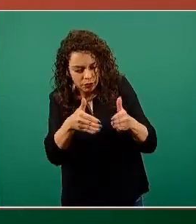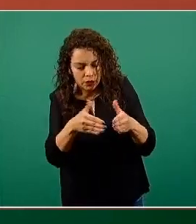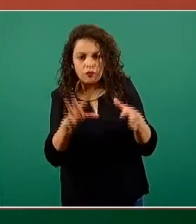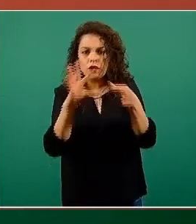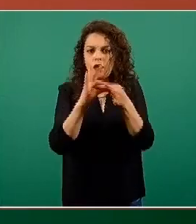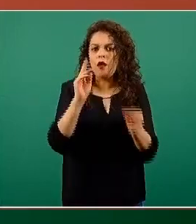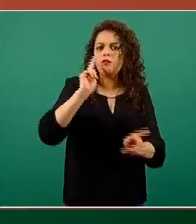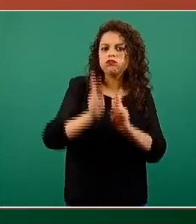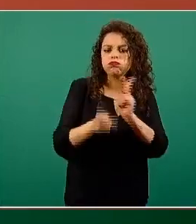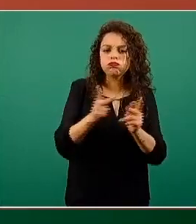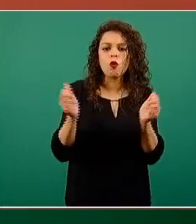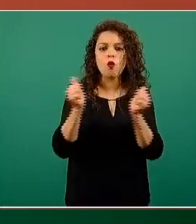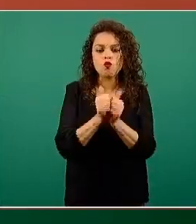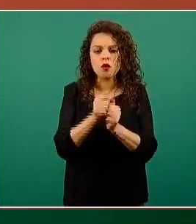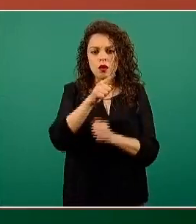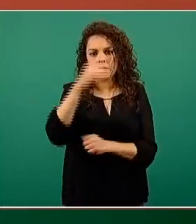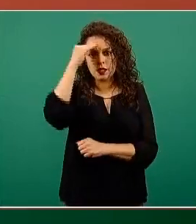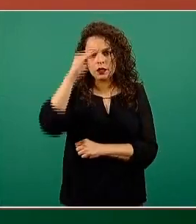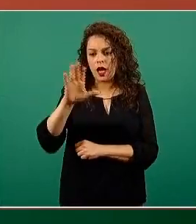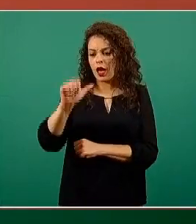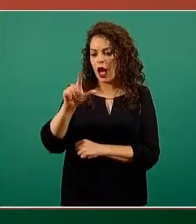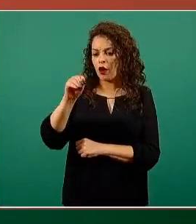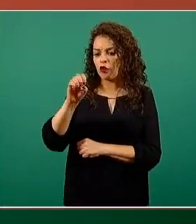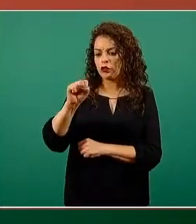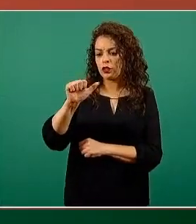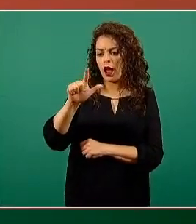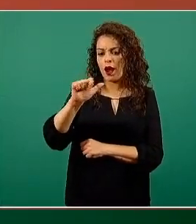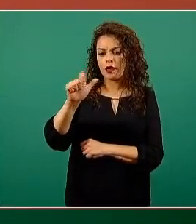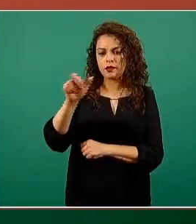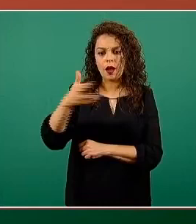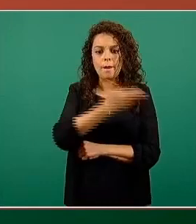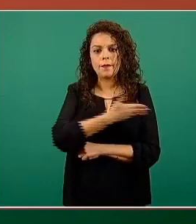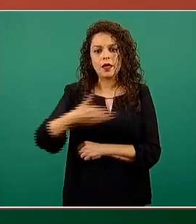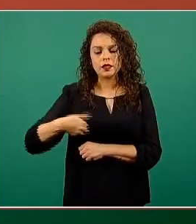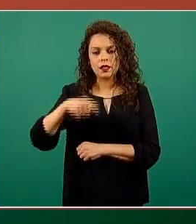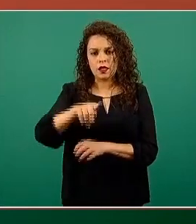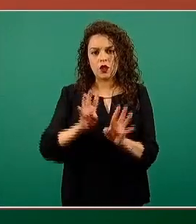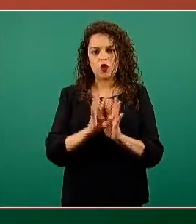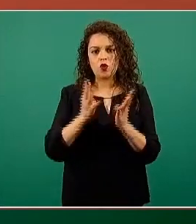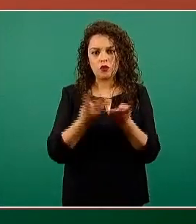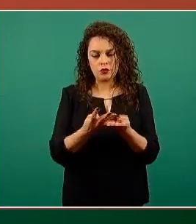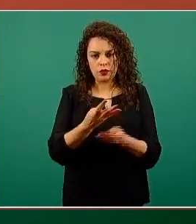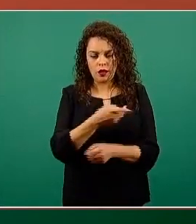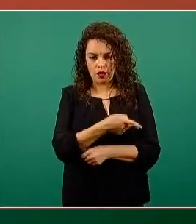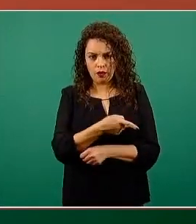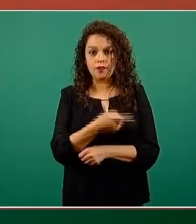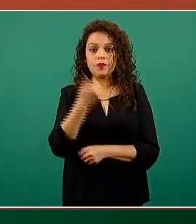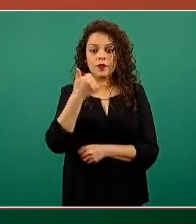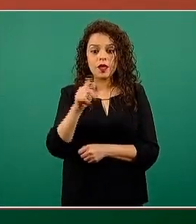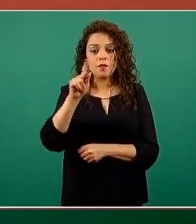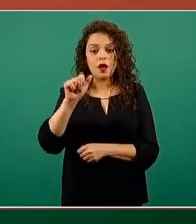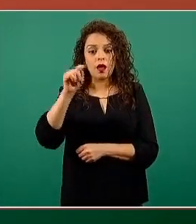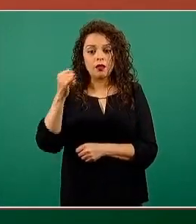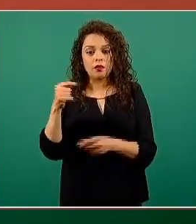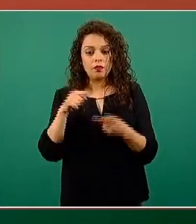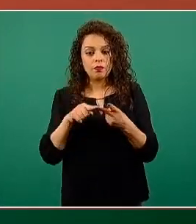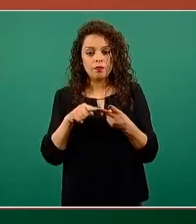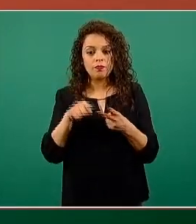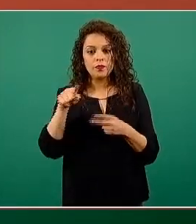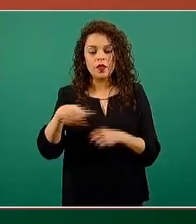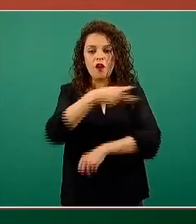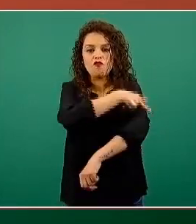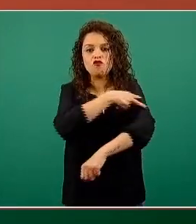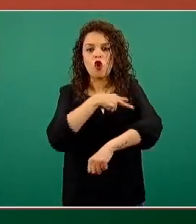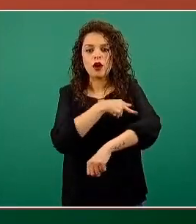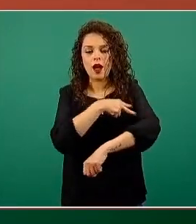el señor Carlos Salazar, presidente del Consejo Coordinador Empresarial, y con Patrick Devlin, quien es el vocal de